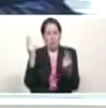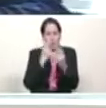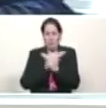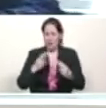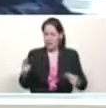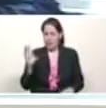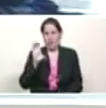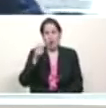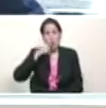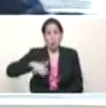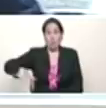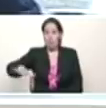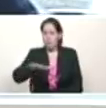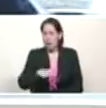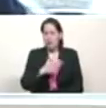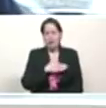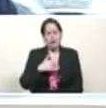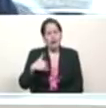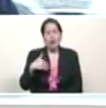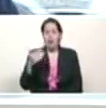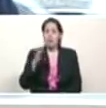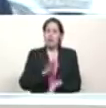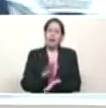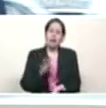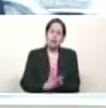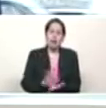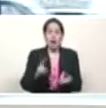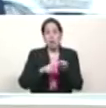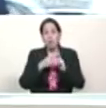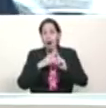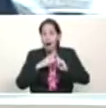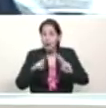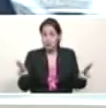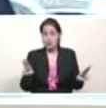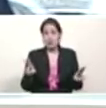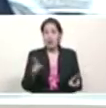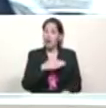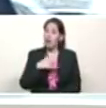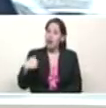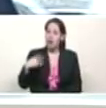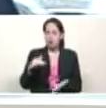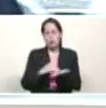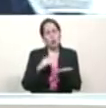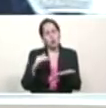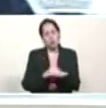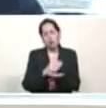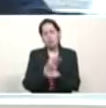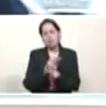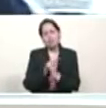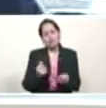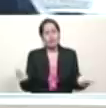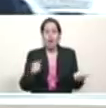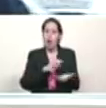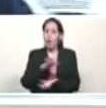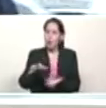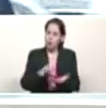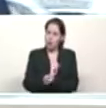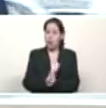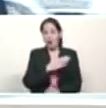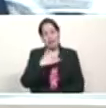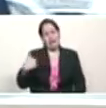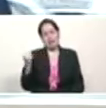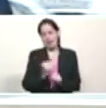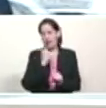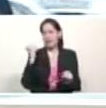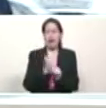Tenemos un pueblo que quiere tranquilidad, paz, que quiere solución a los problemas, que quiere trabajo, trabajo, más